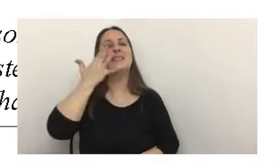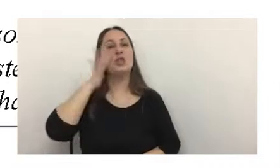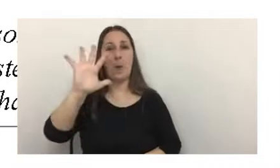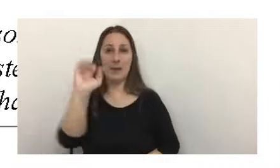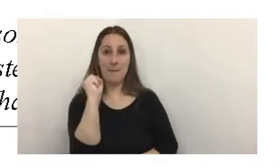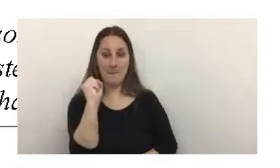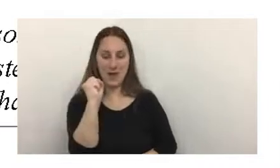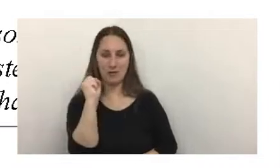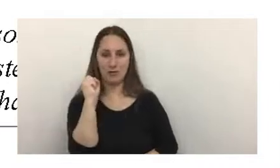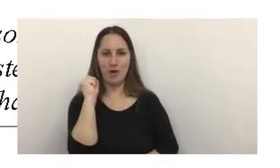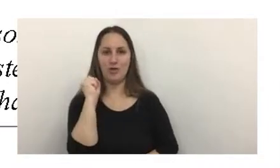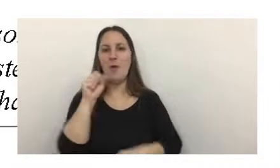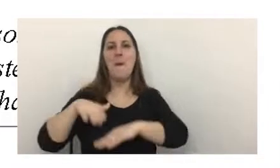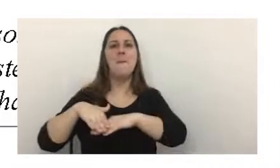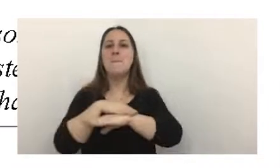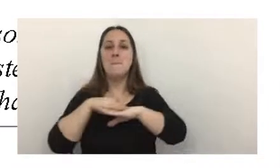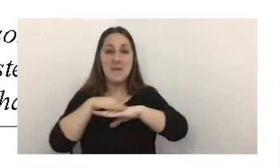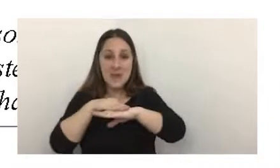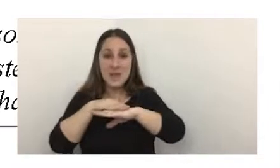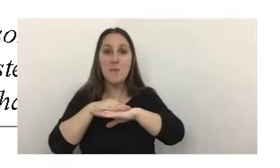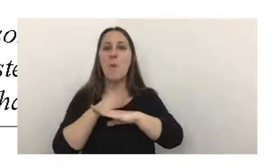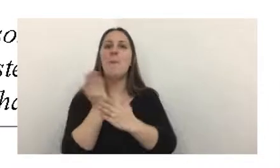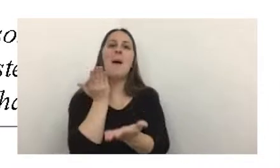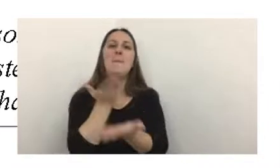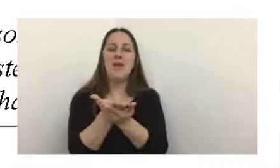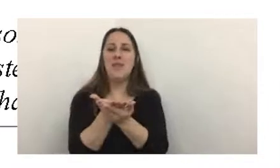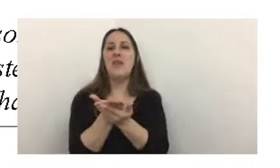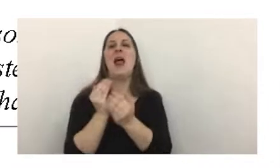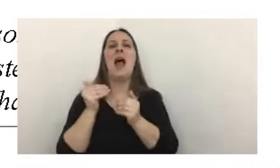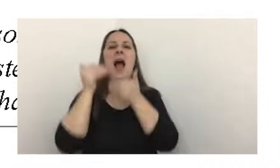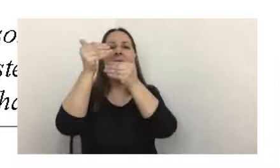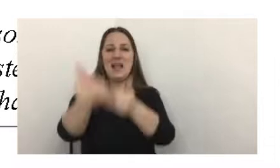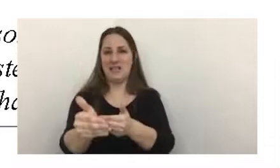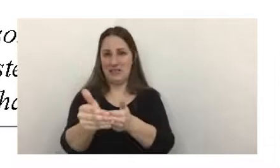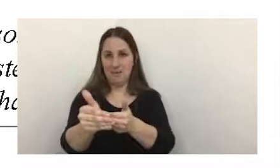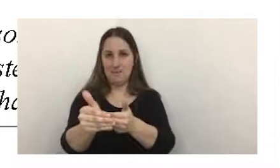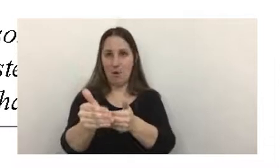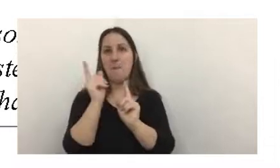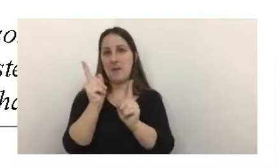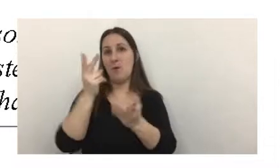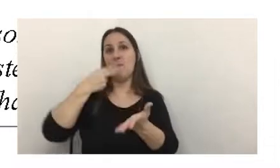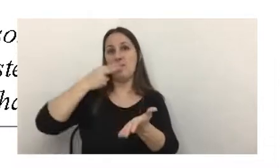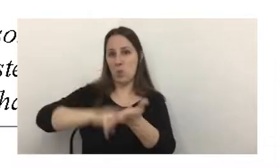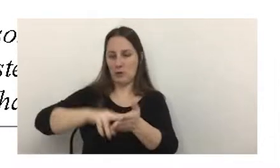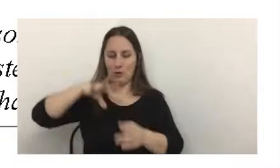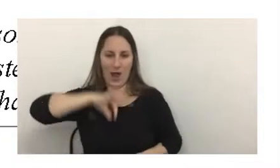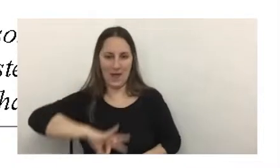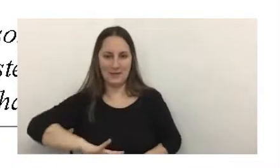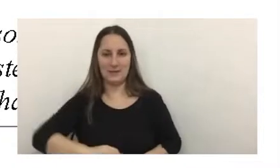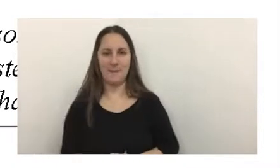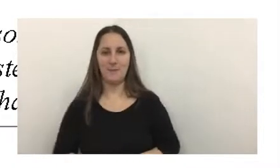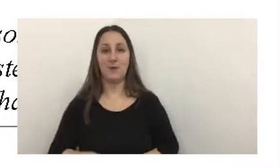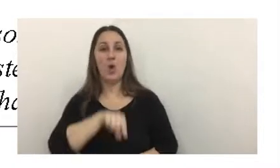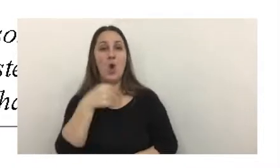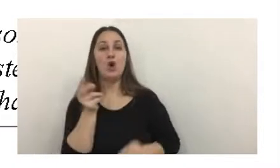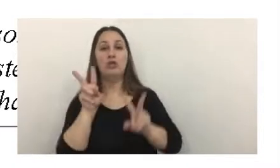pesos el mínimo para exigir el ingreso de anticipos de impuesto a las ganancias. Otra cuestión